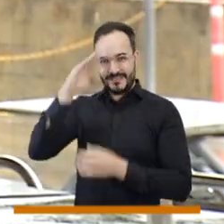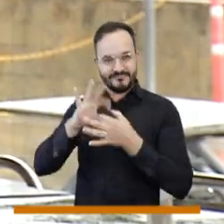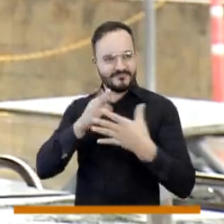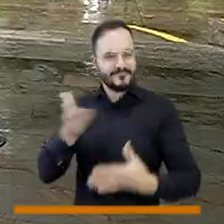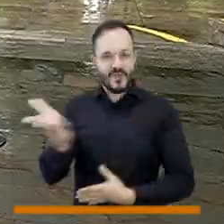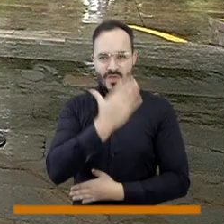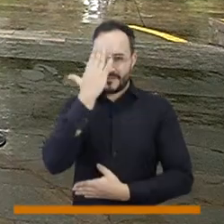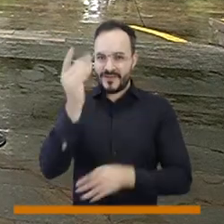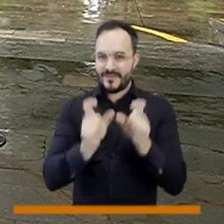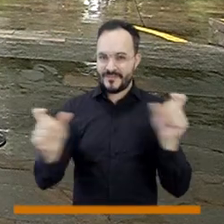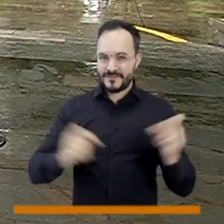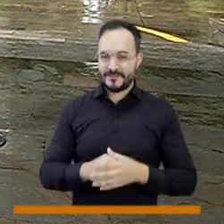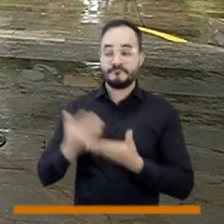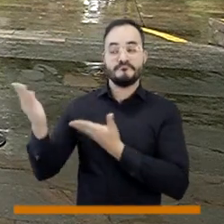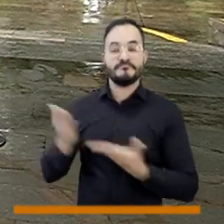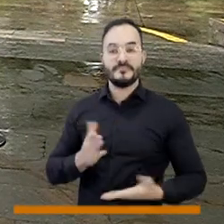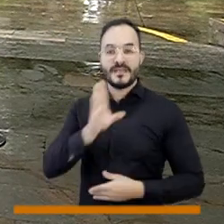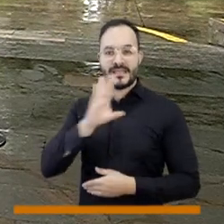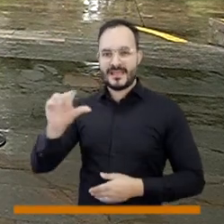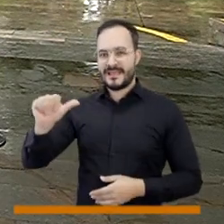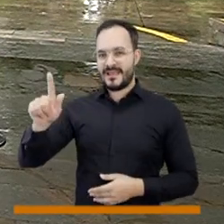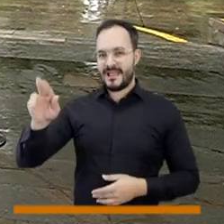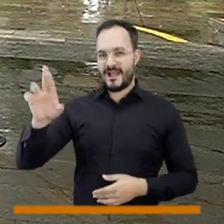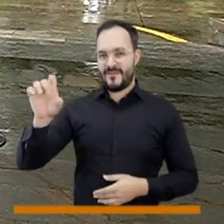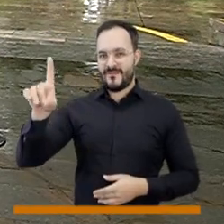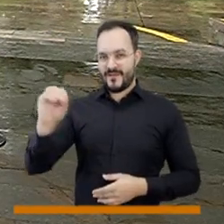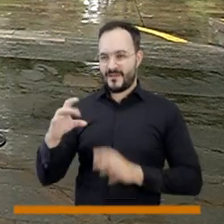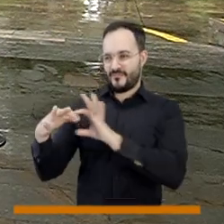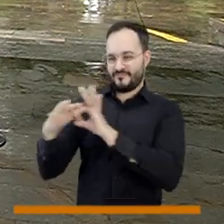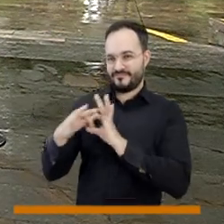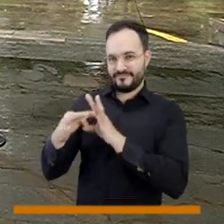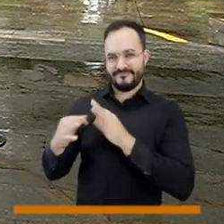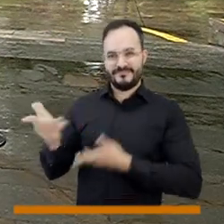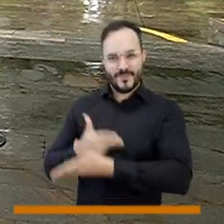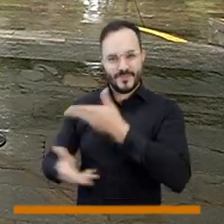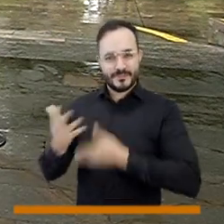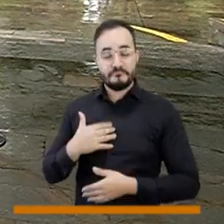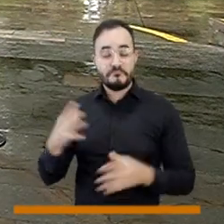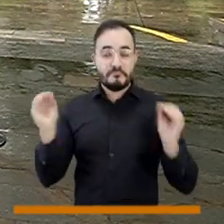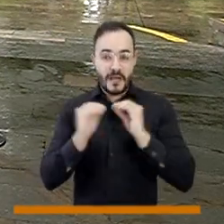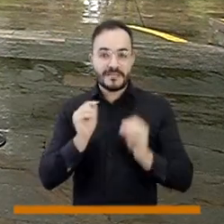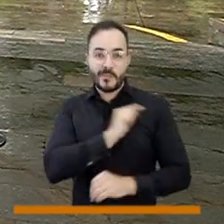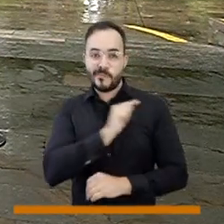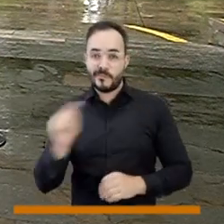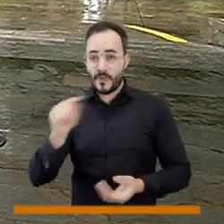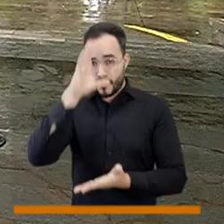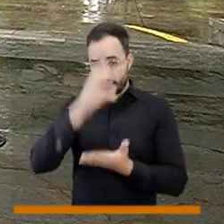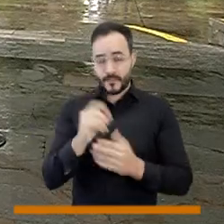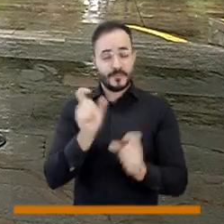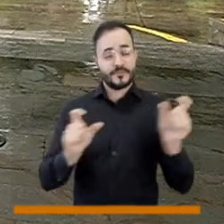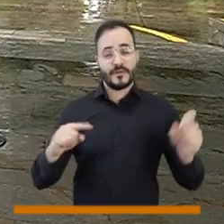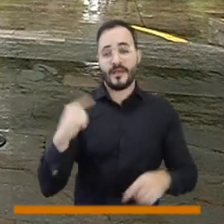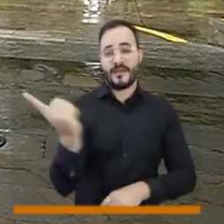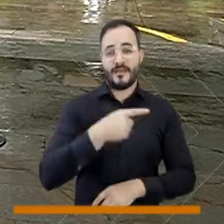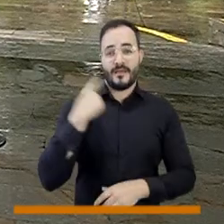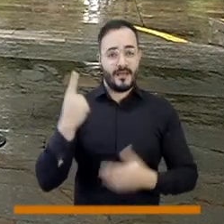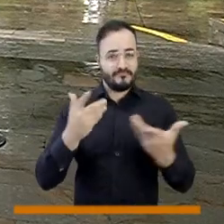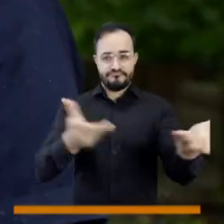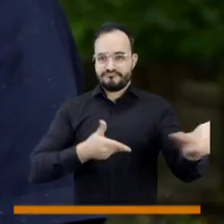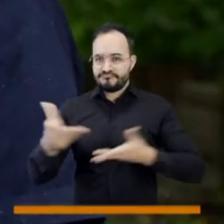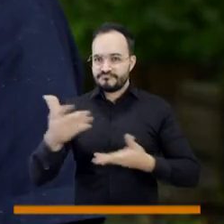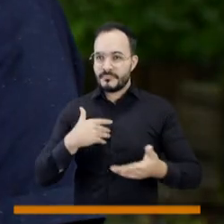compañía de nuestro concejal, anfitrión Alfredo Ramos Maya, y nuestros invitados, quienes nos ayudan a entender lo